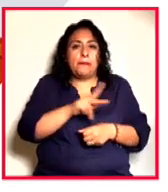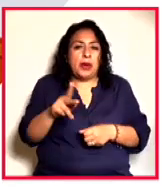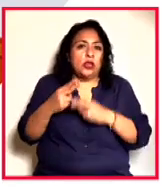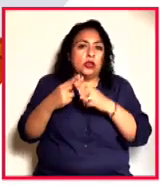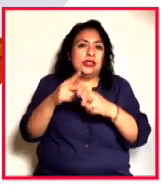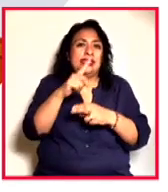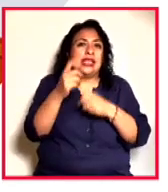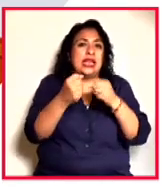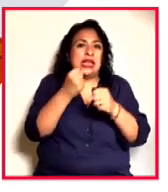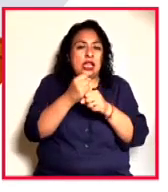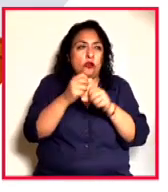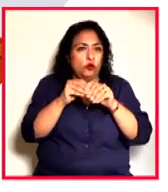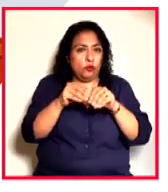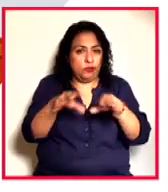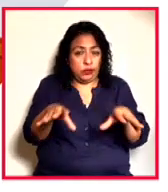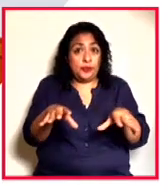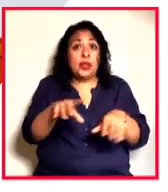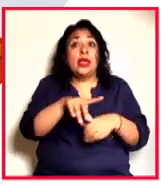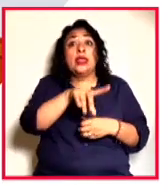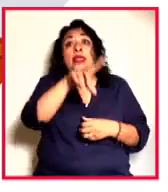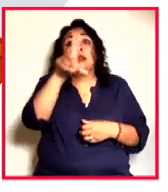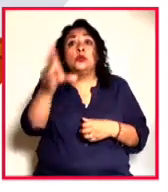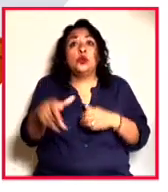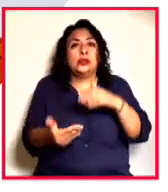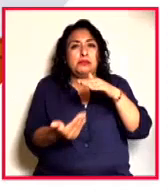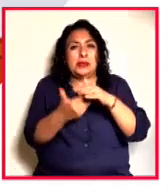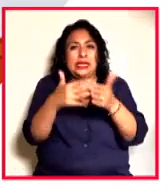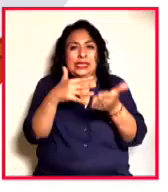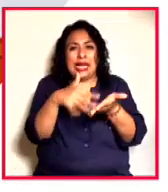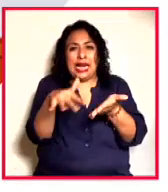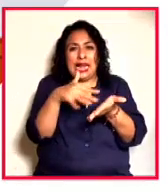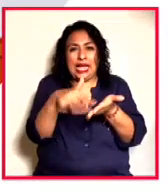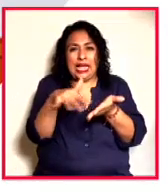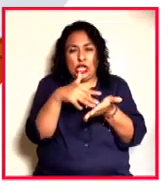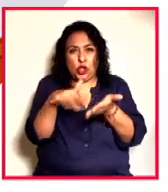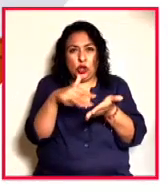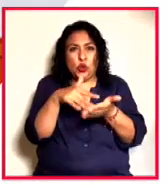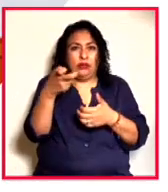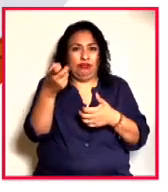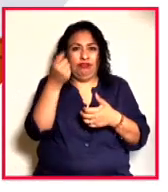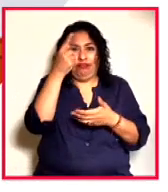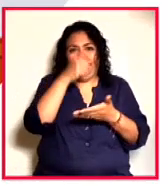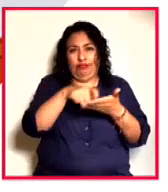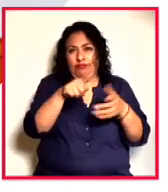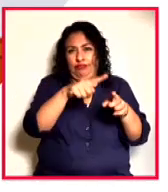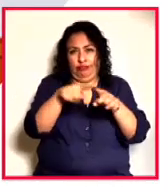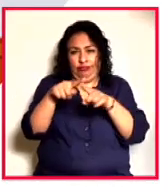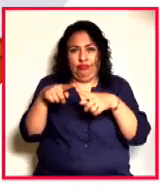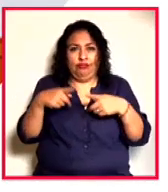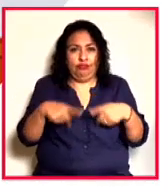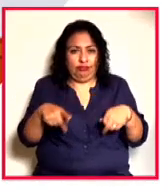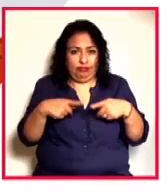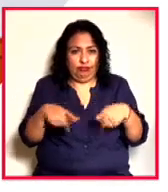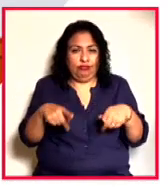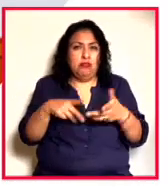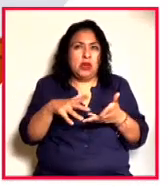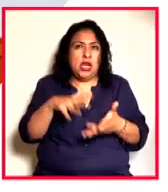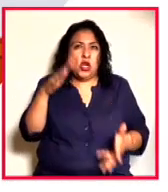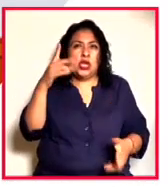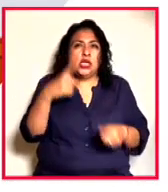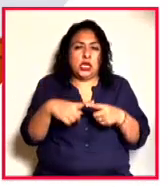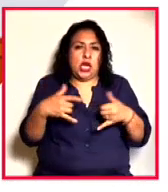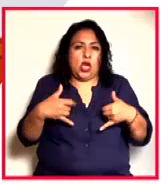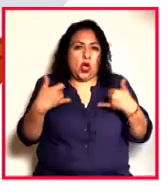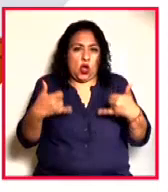publicación y después una mesa de lectura de estos autores, mayormente jóvenes.